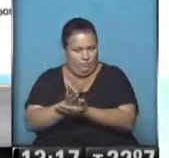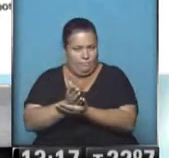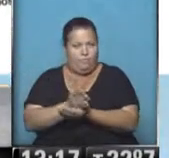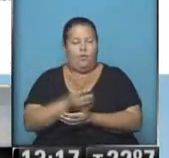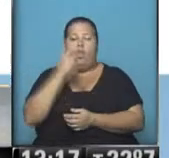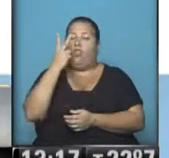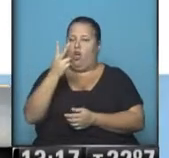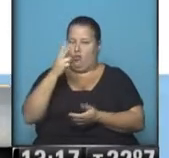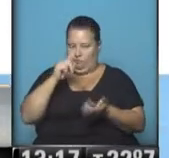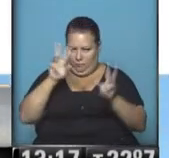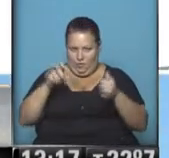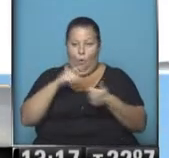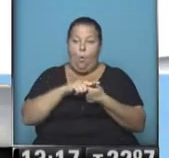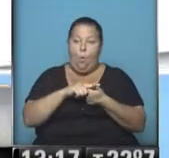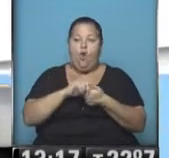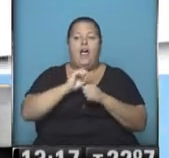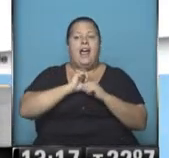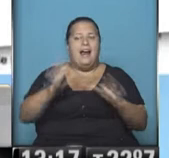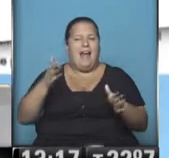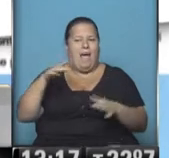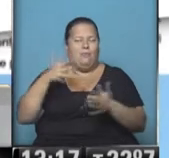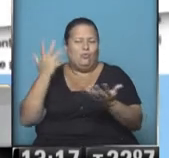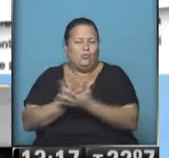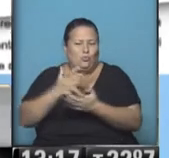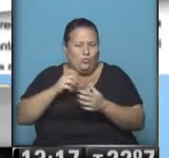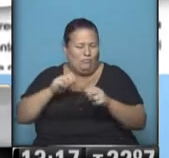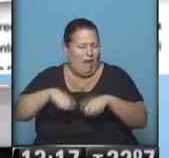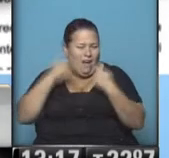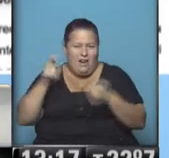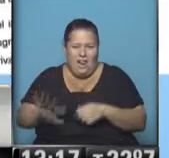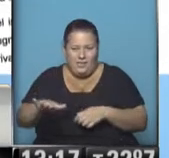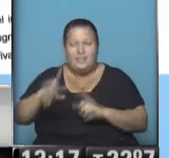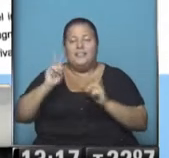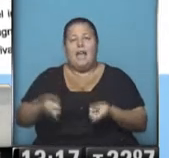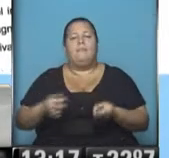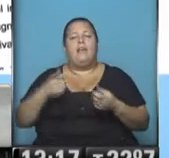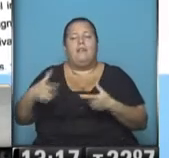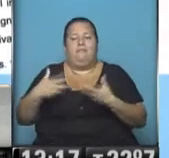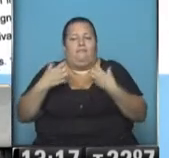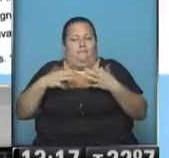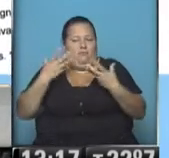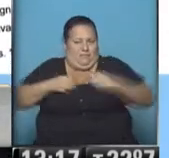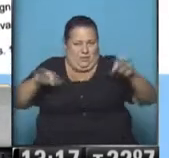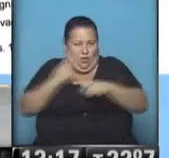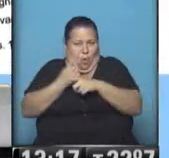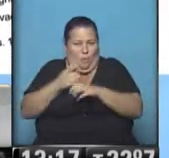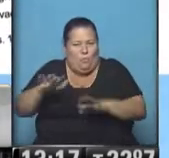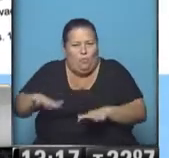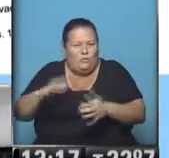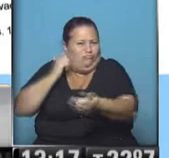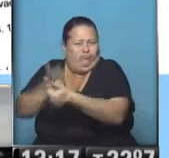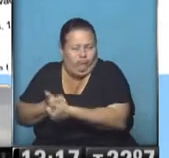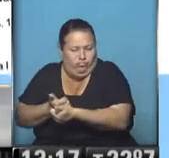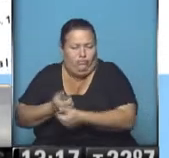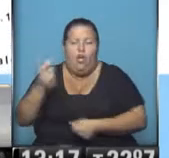dos agravantes. Uno, haber sido gravemente ultrajante para la víctima, el abuso sexual, y el otro, el estado de indefensión de la víctima. Lo que hacen